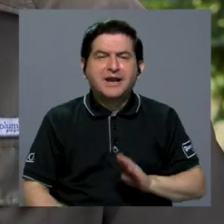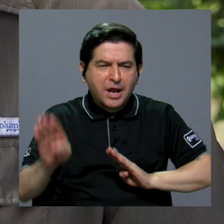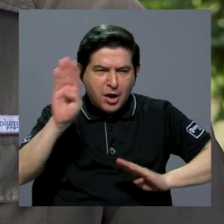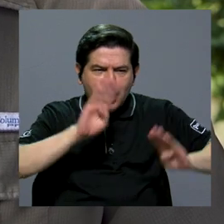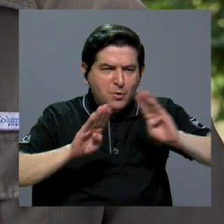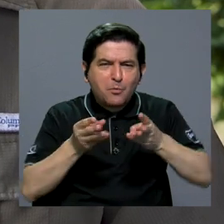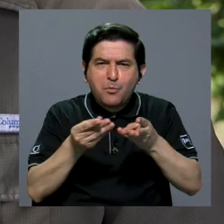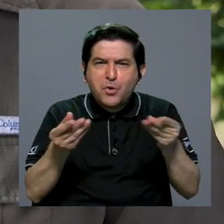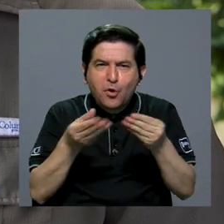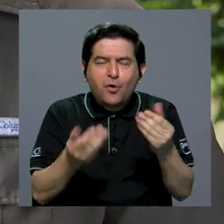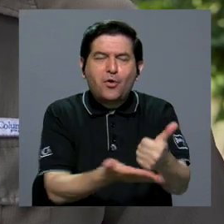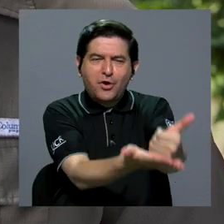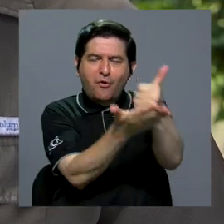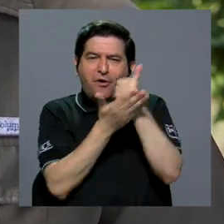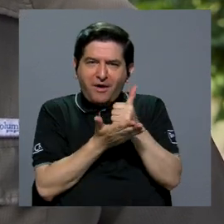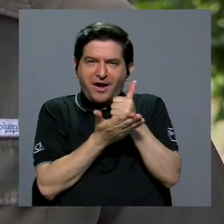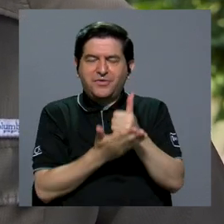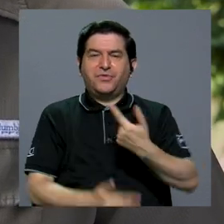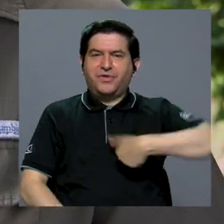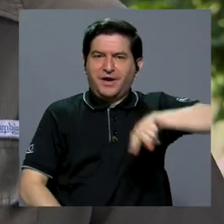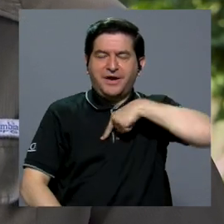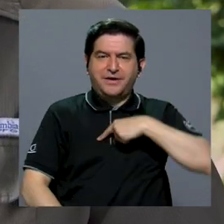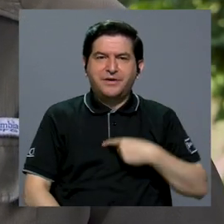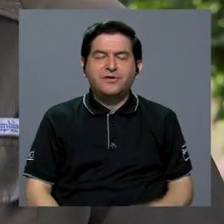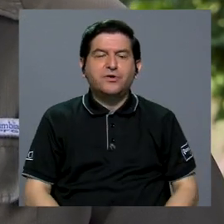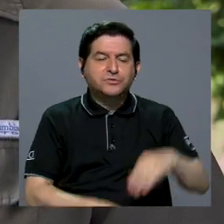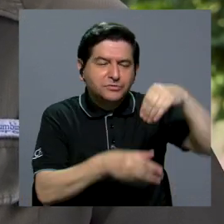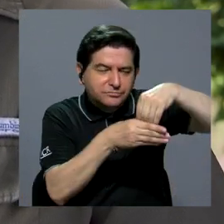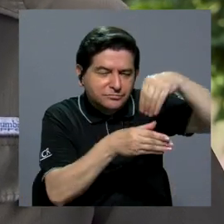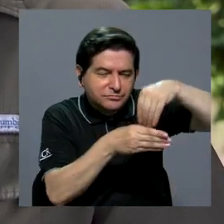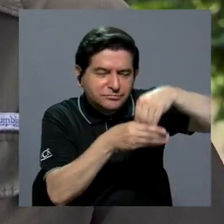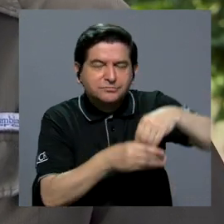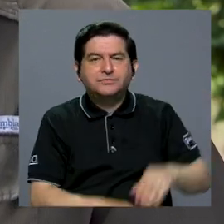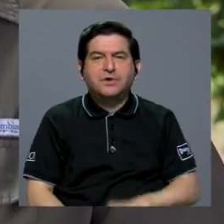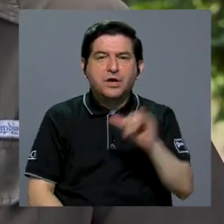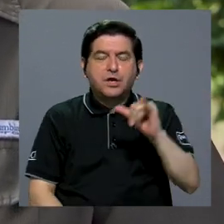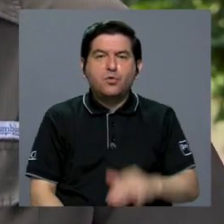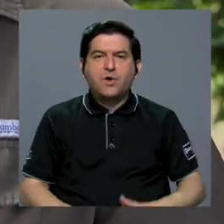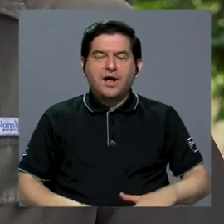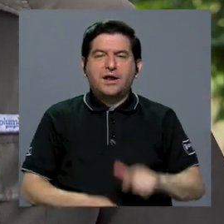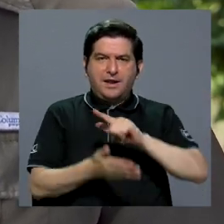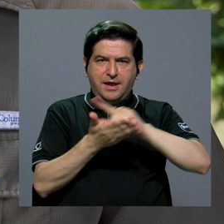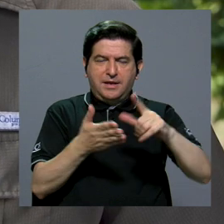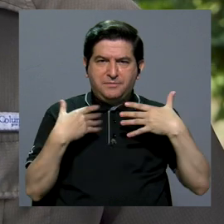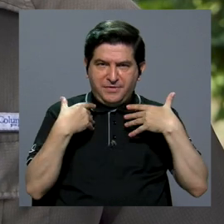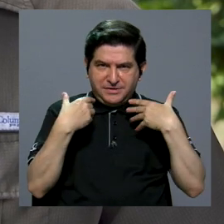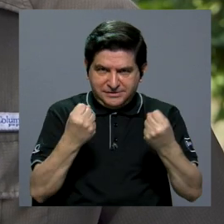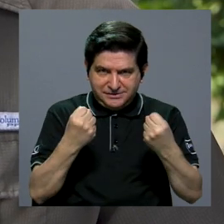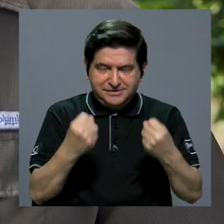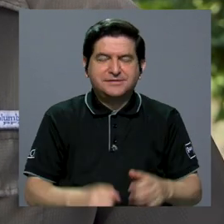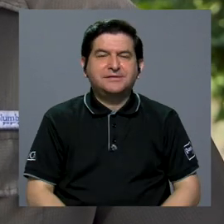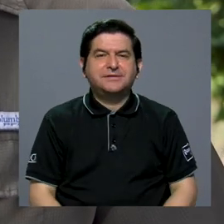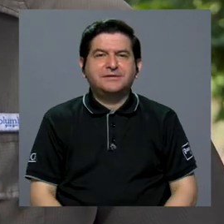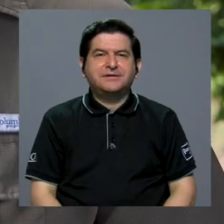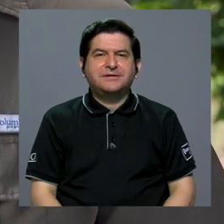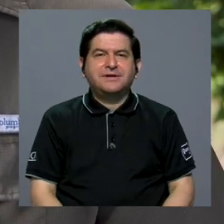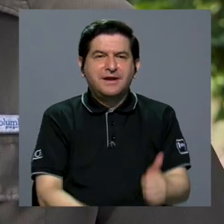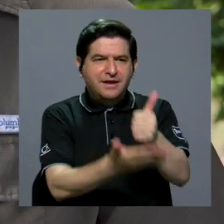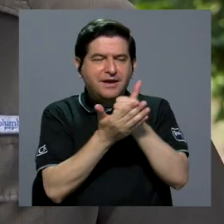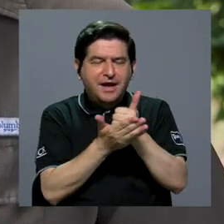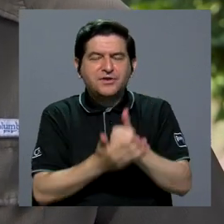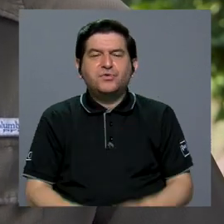biológicos, que nos ayudó mucho en la parte de la nutrición, en la parte de la sanidad, que nos hace más